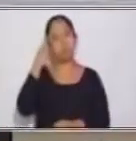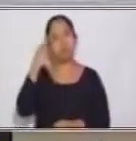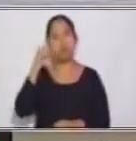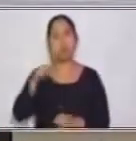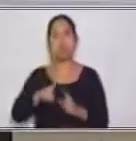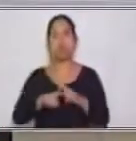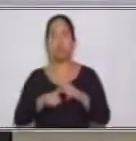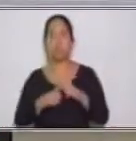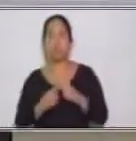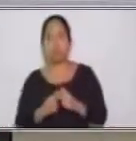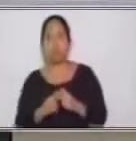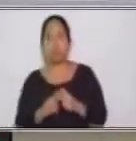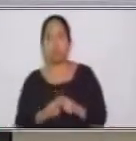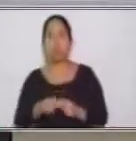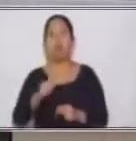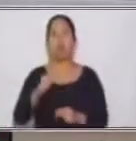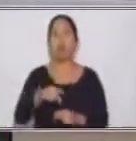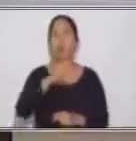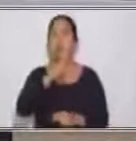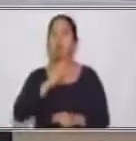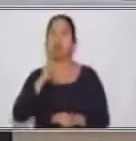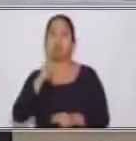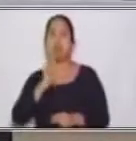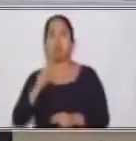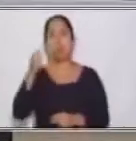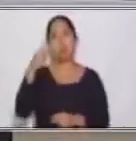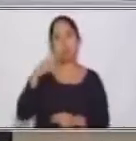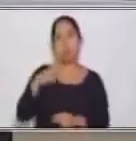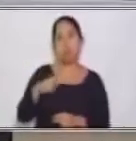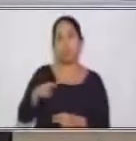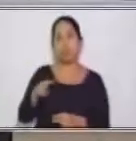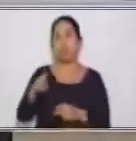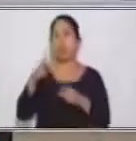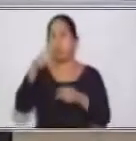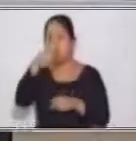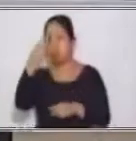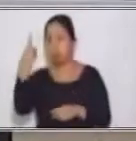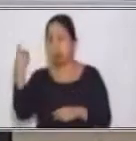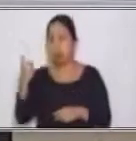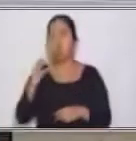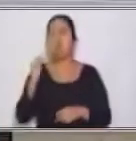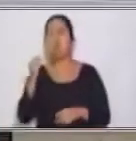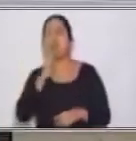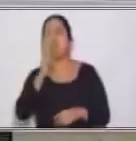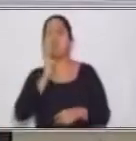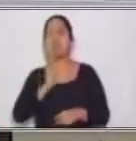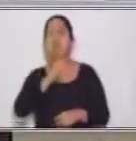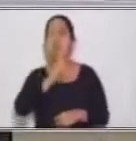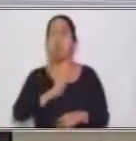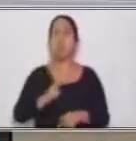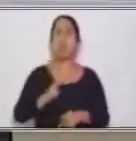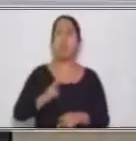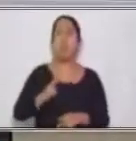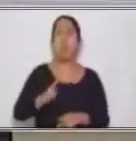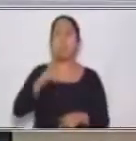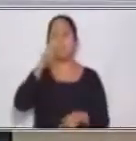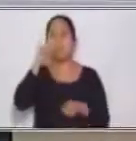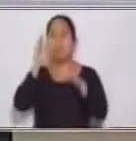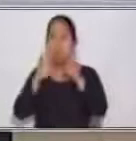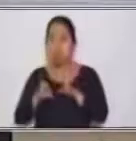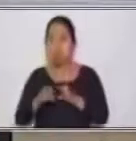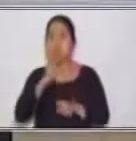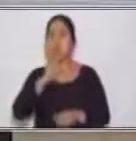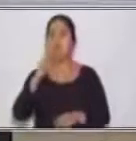gramatical en verbo. Hemos verificado definición del verbo, hemos visto persona del verbo, número,